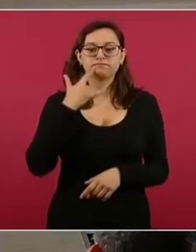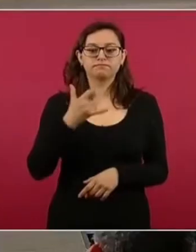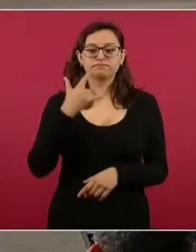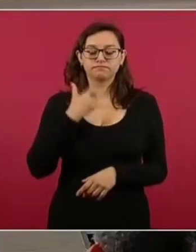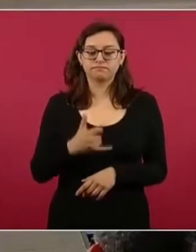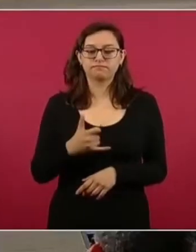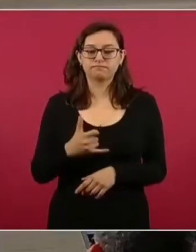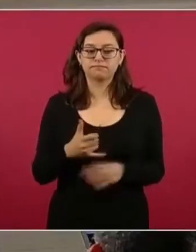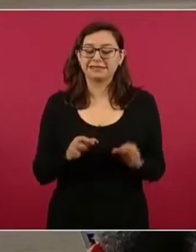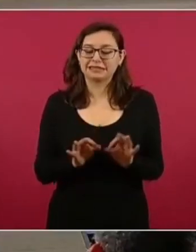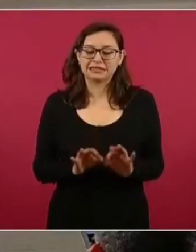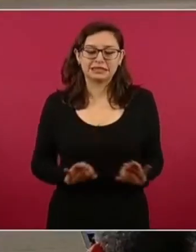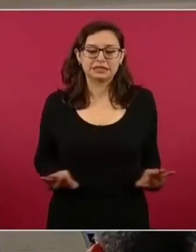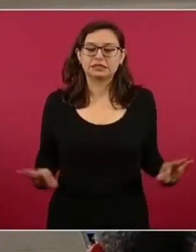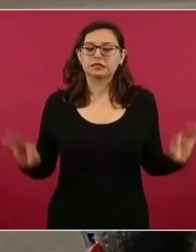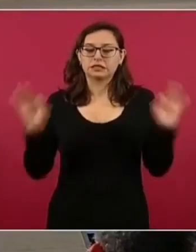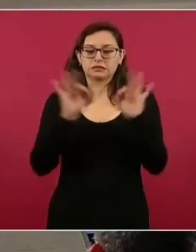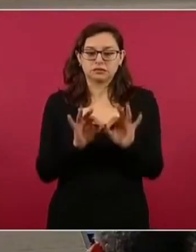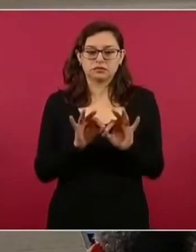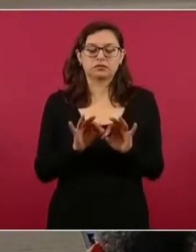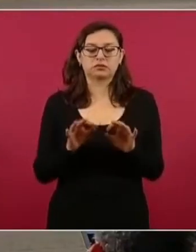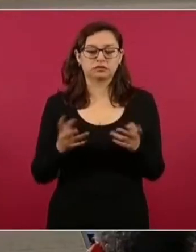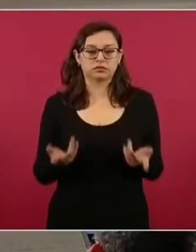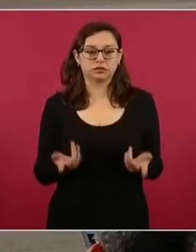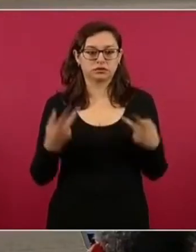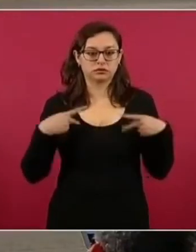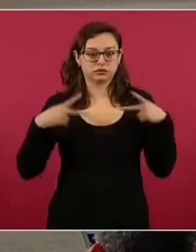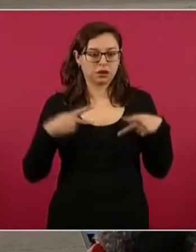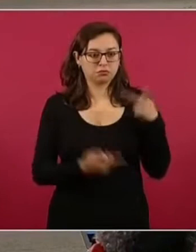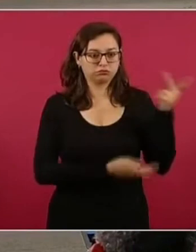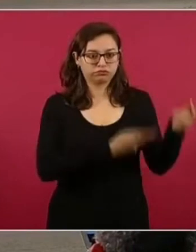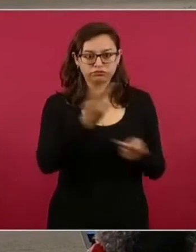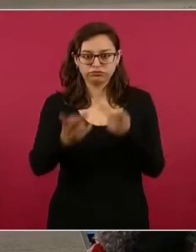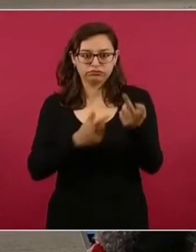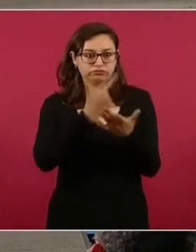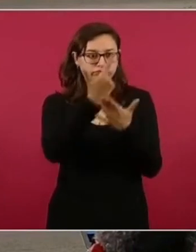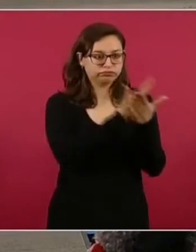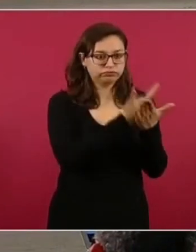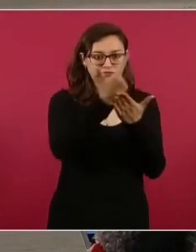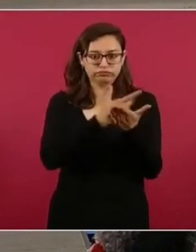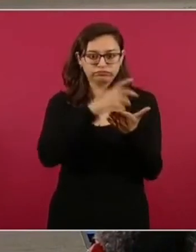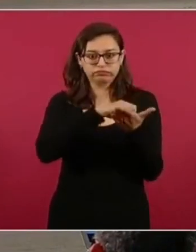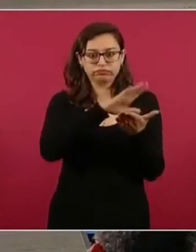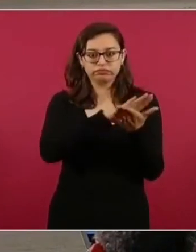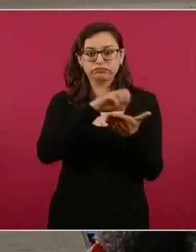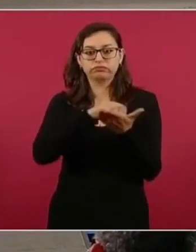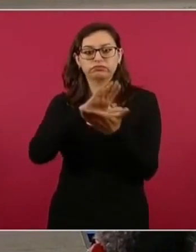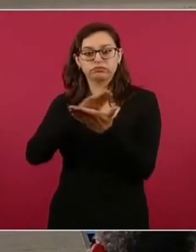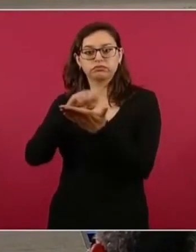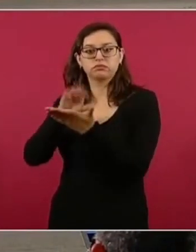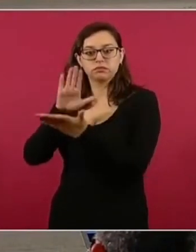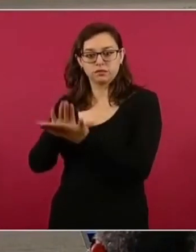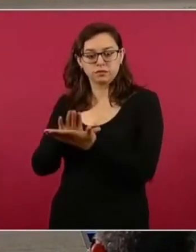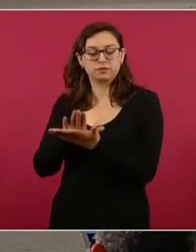importante el censo porque eso es lo que nos permite tener ya